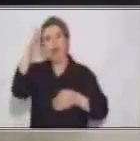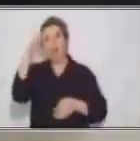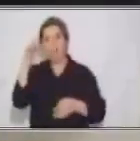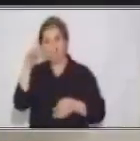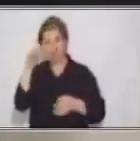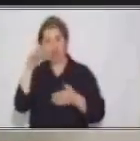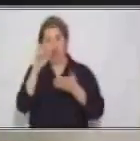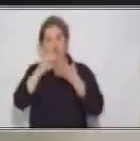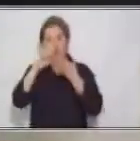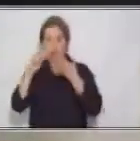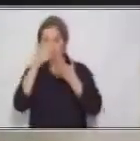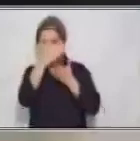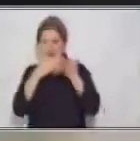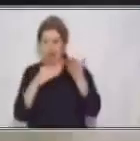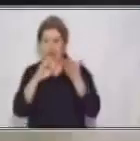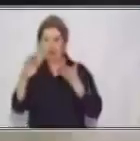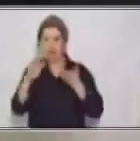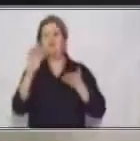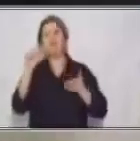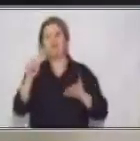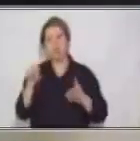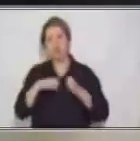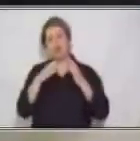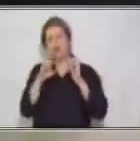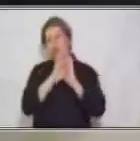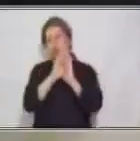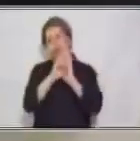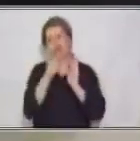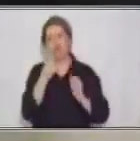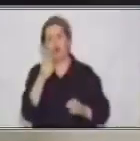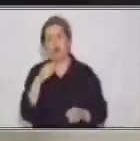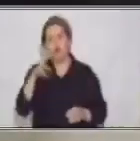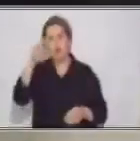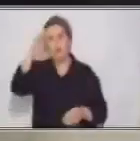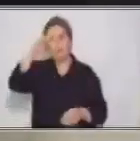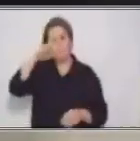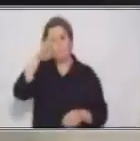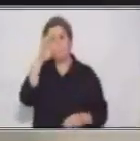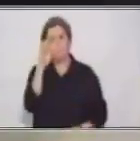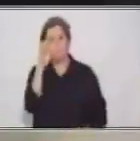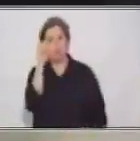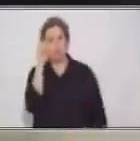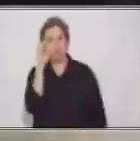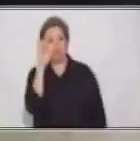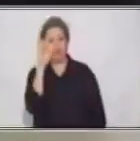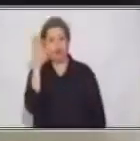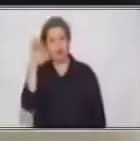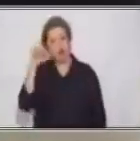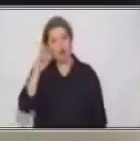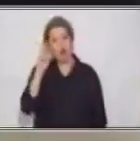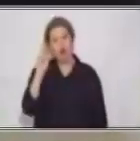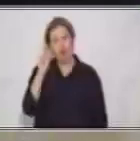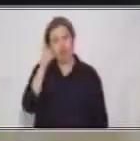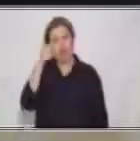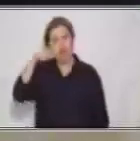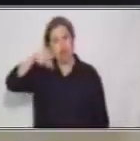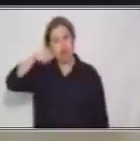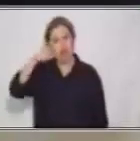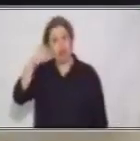por ejemplo, Pedro y Ana salieron al campo. Entonces ya estoy